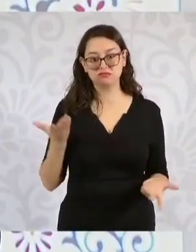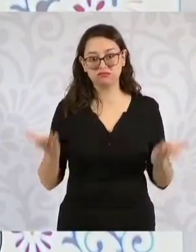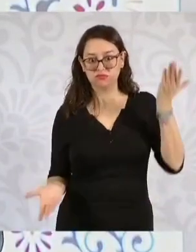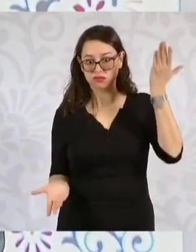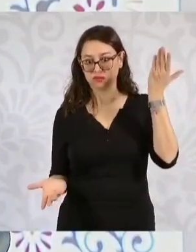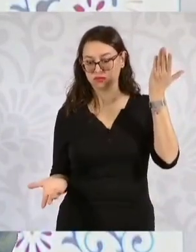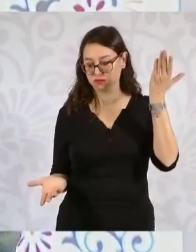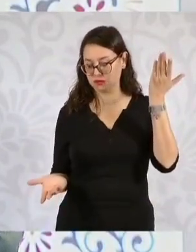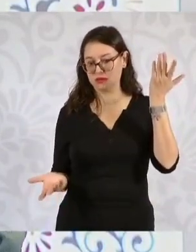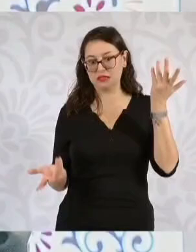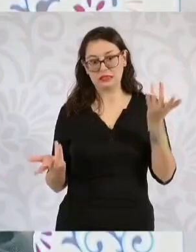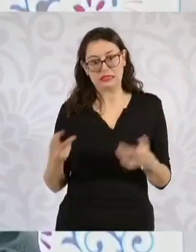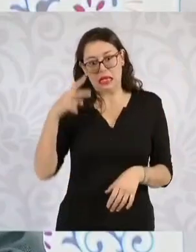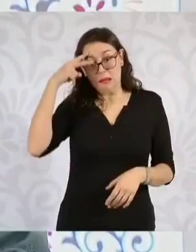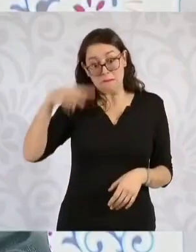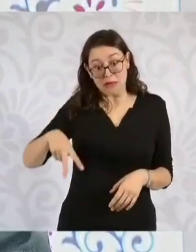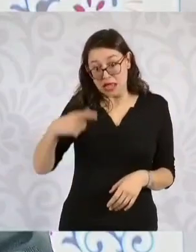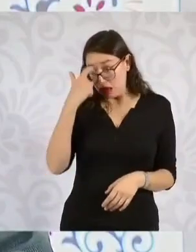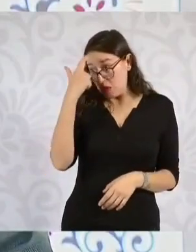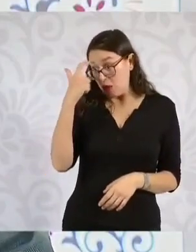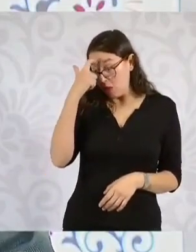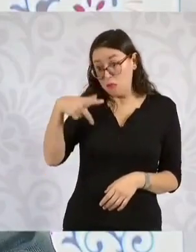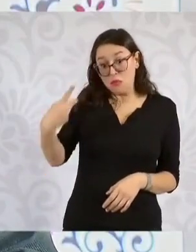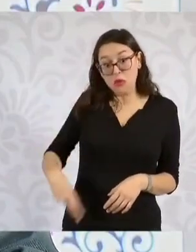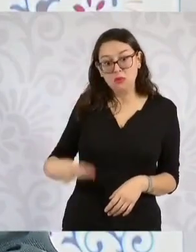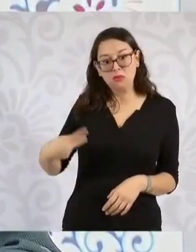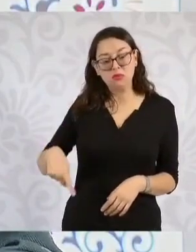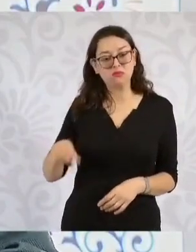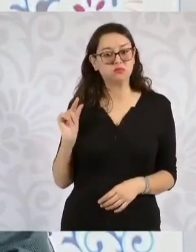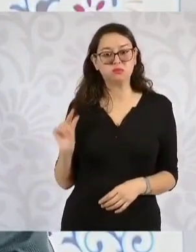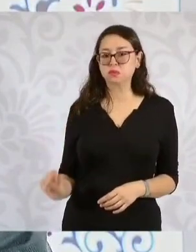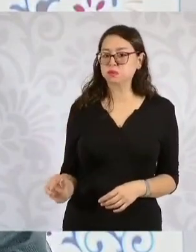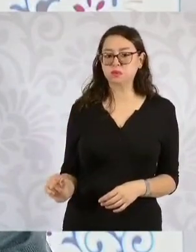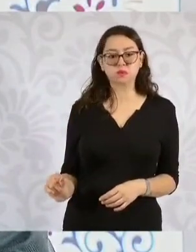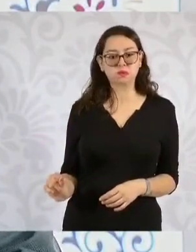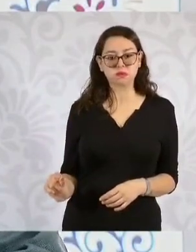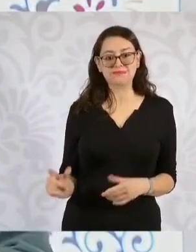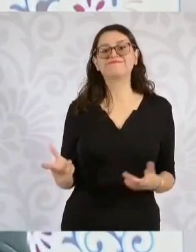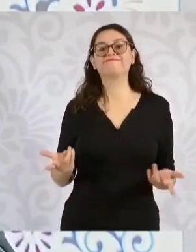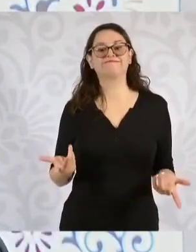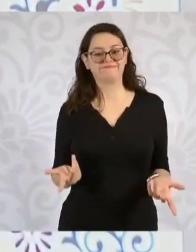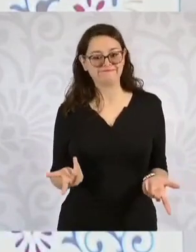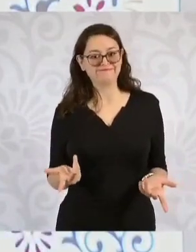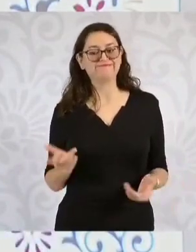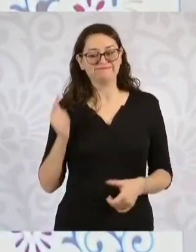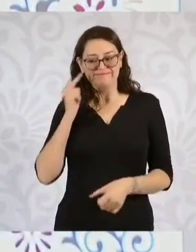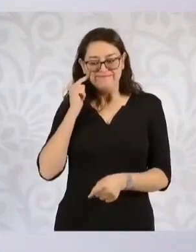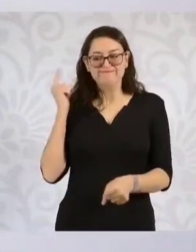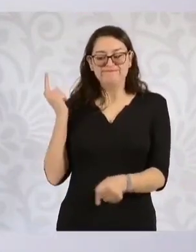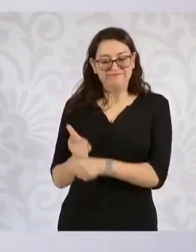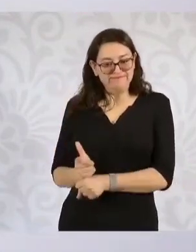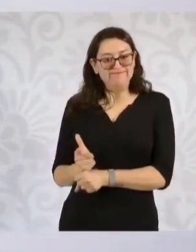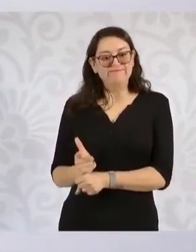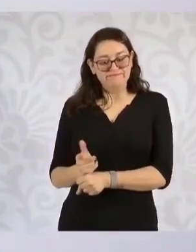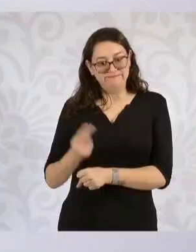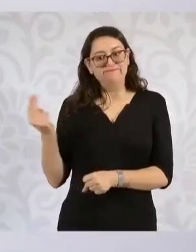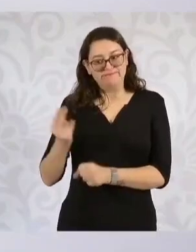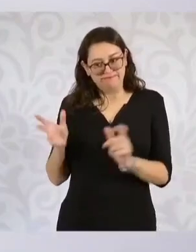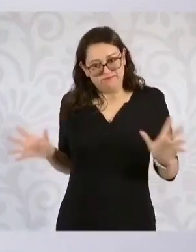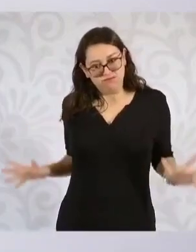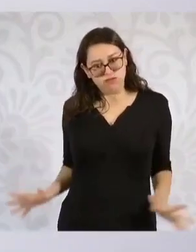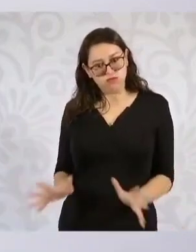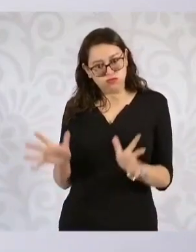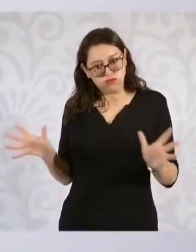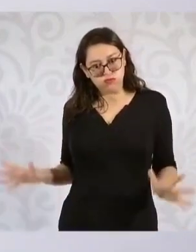poco registro de patente nacional. Entonces, justamente lo que queremos es potenciar el